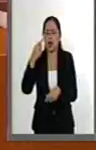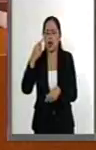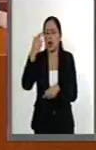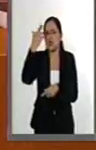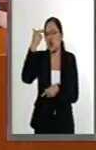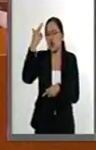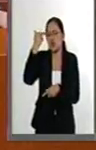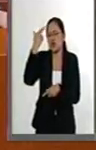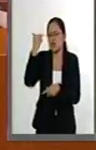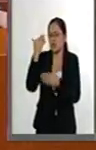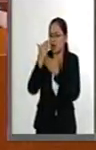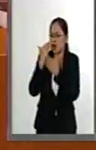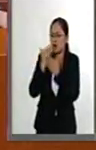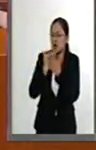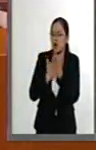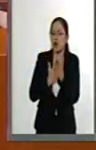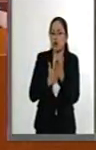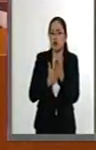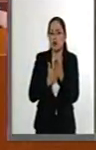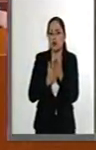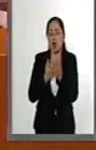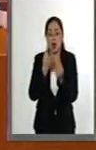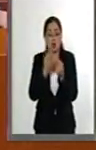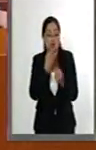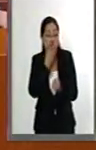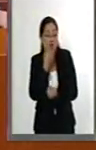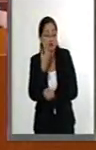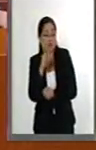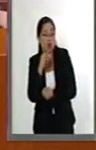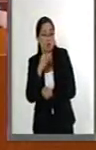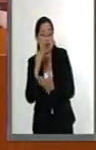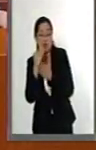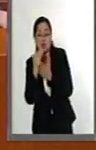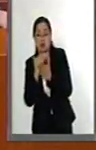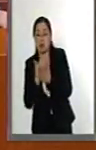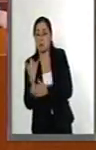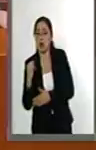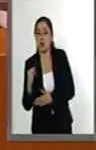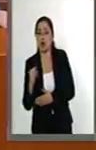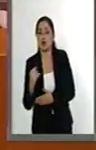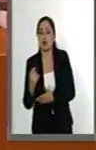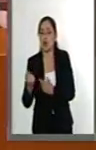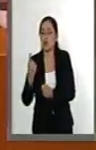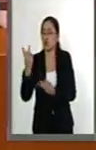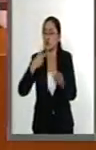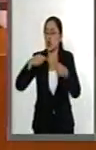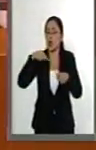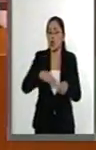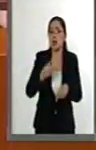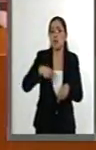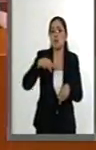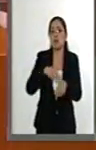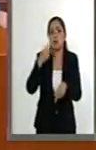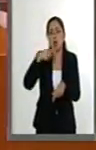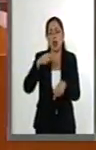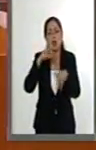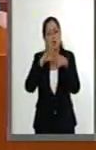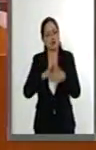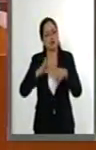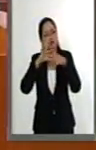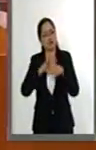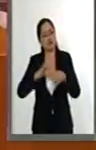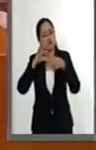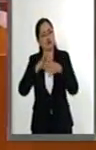y hay otros que vienen a ironizar. Hay algunos que vienen a la tribuna a argumentar